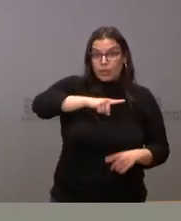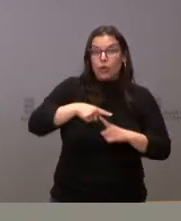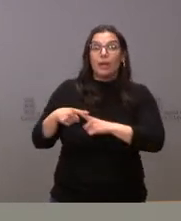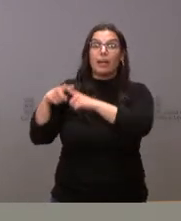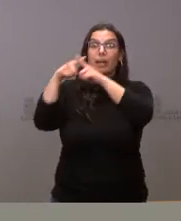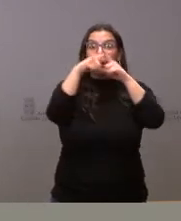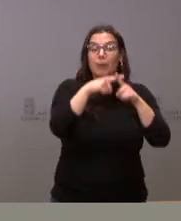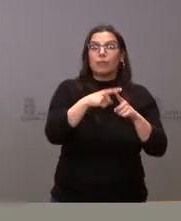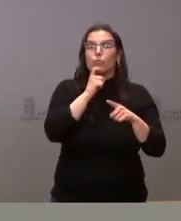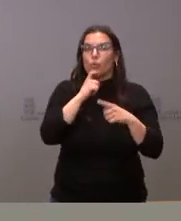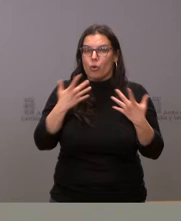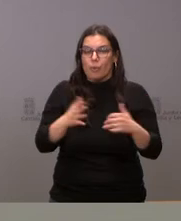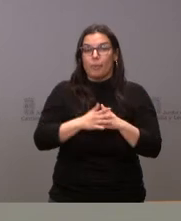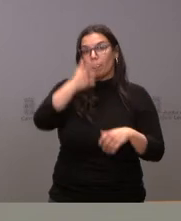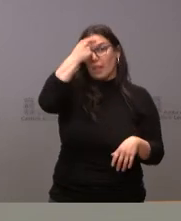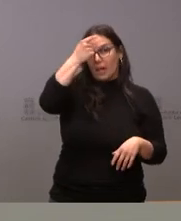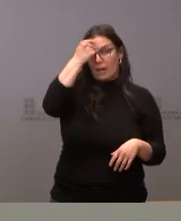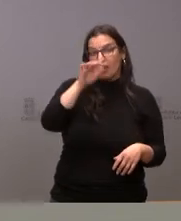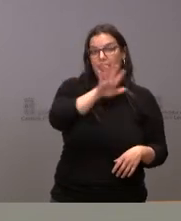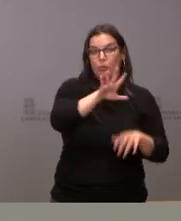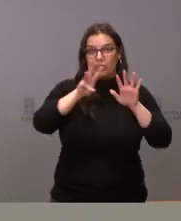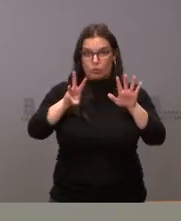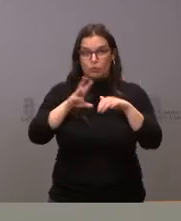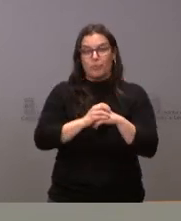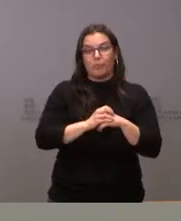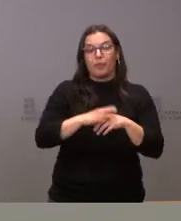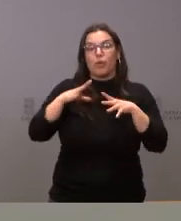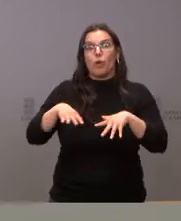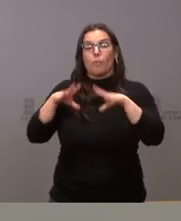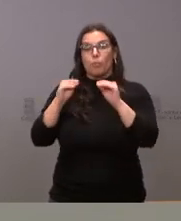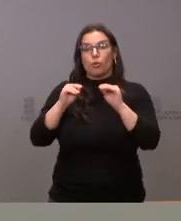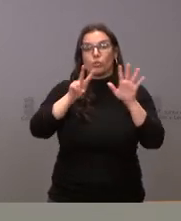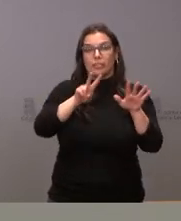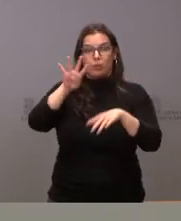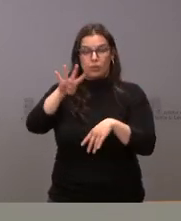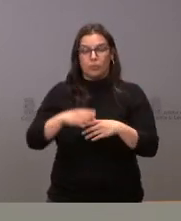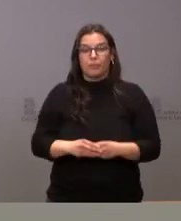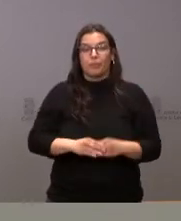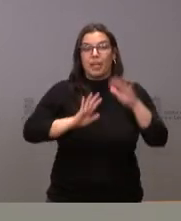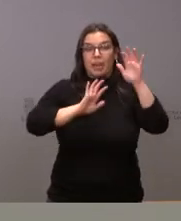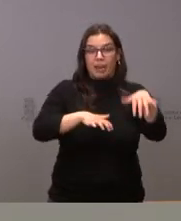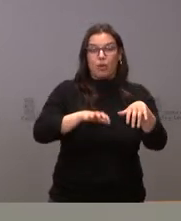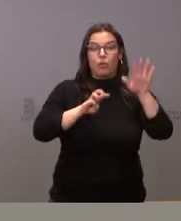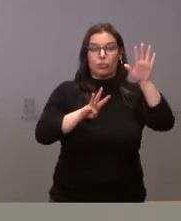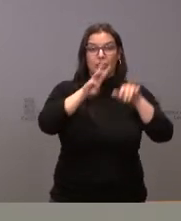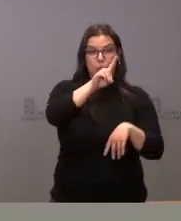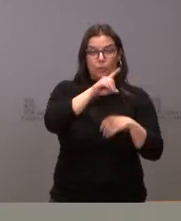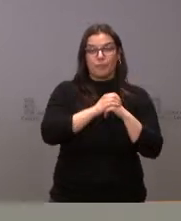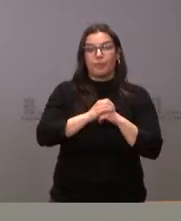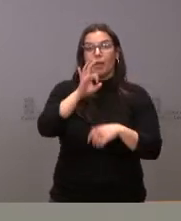por provincias es la siguiente. Ávila 58, Burgos 74, León 81,